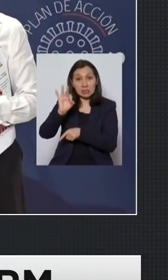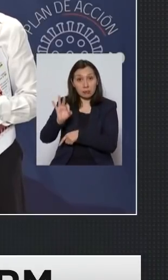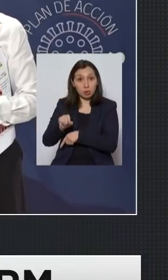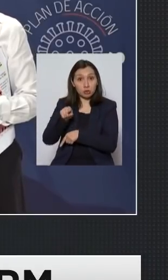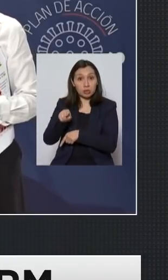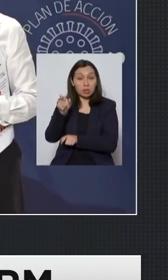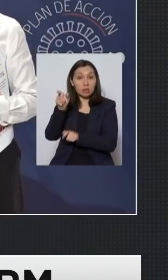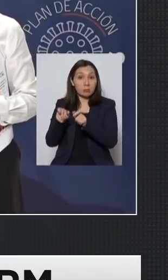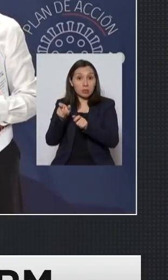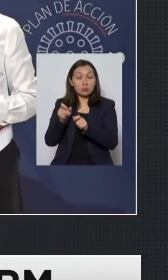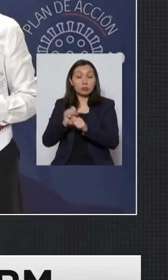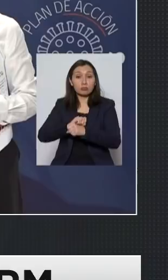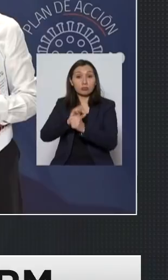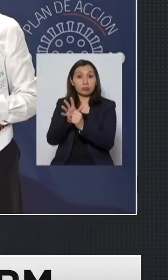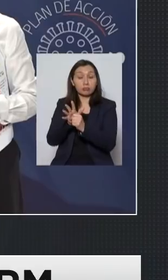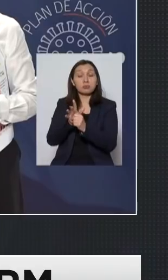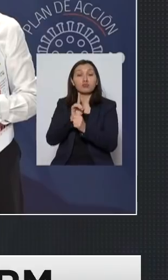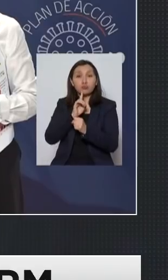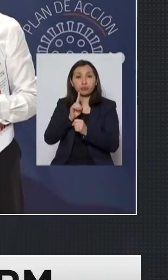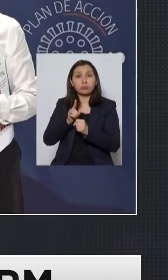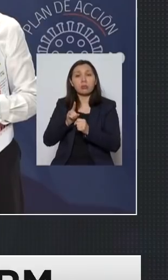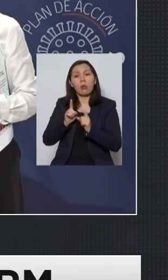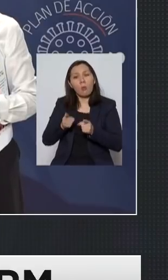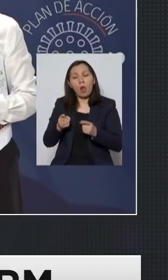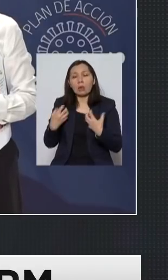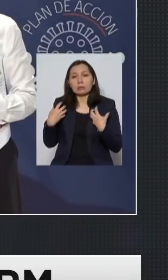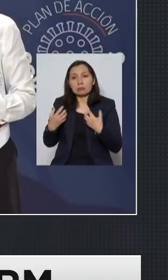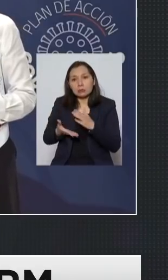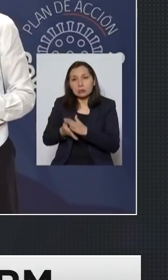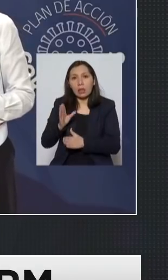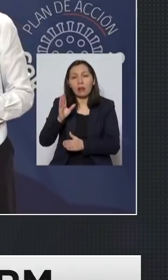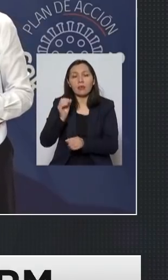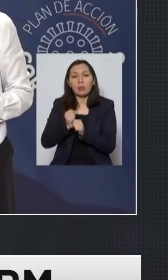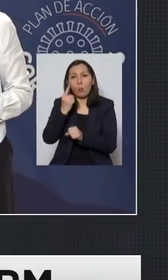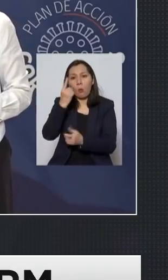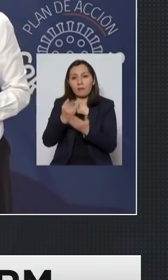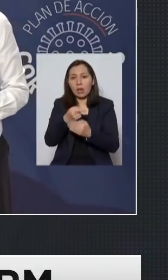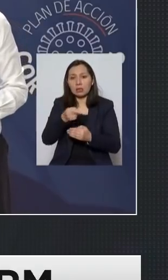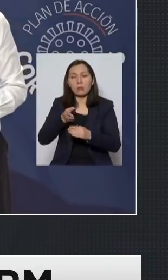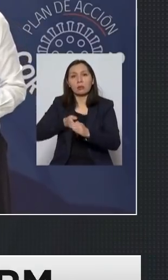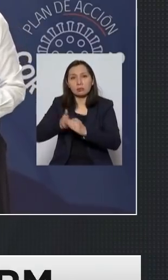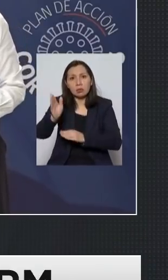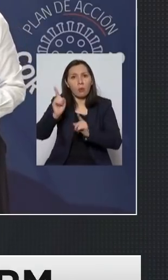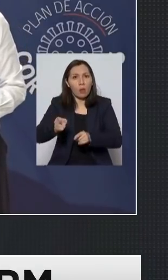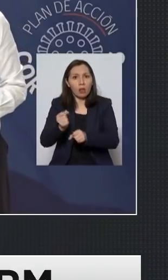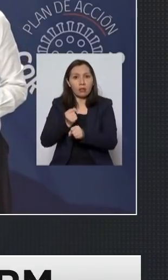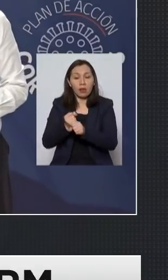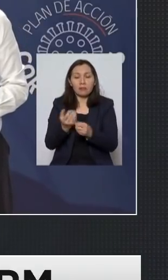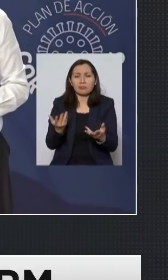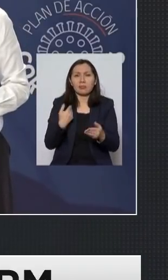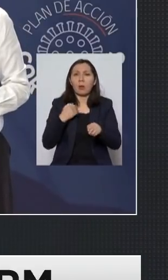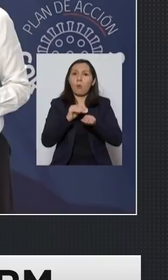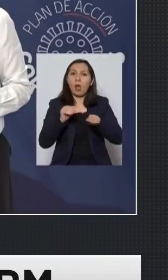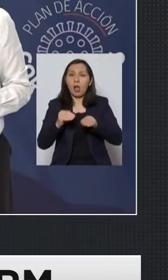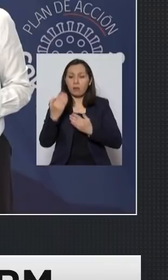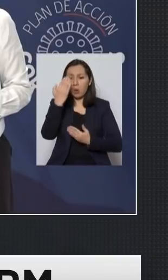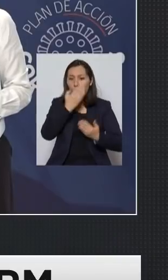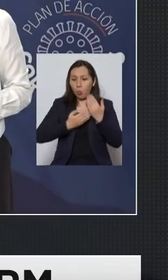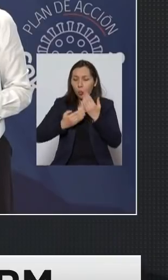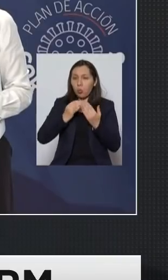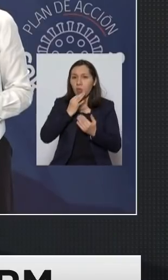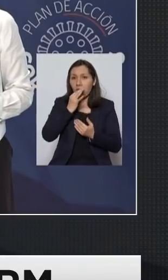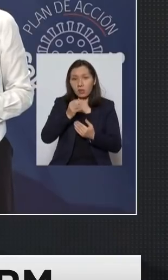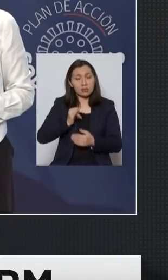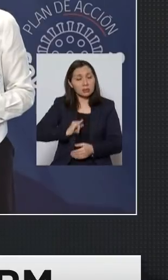de los contagiados en cuarentena debe salir a trabajar más de una vez a la semana más allá del llamado del autocuidado que